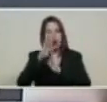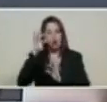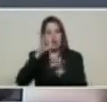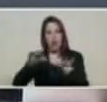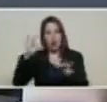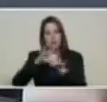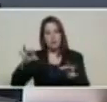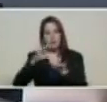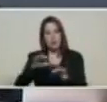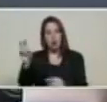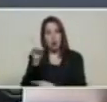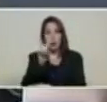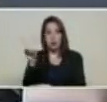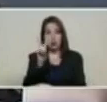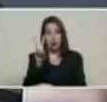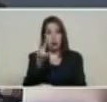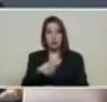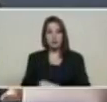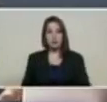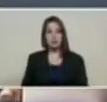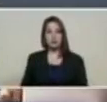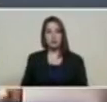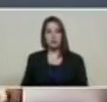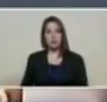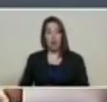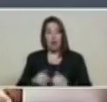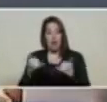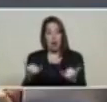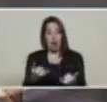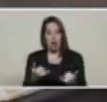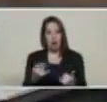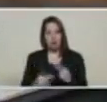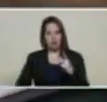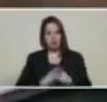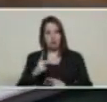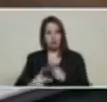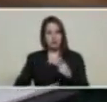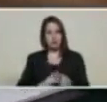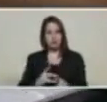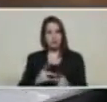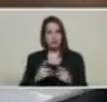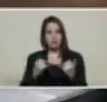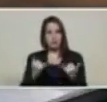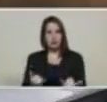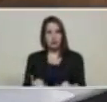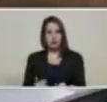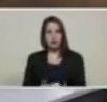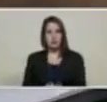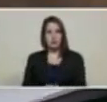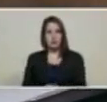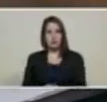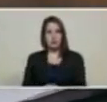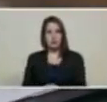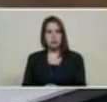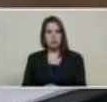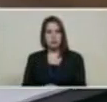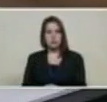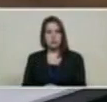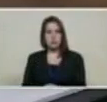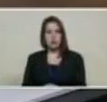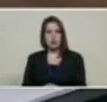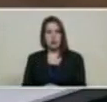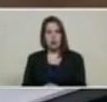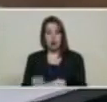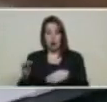petro venezolano así que voy a proceder a prender y poner en